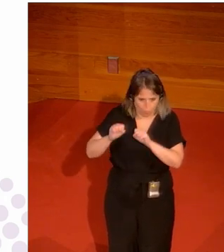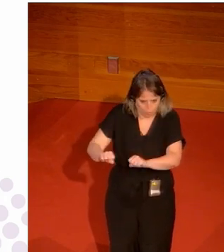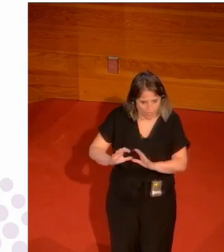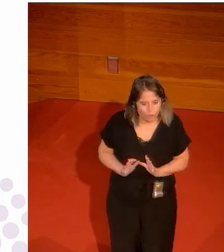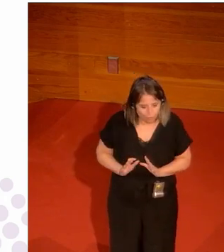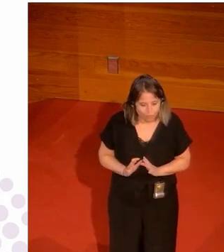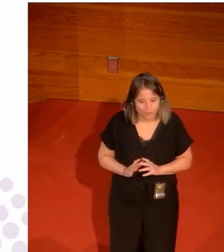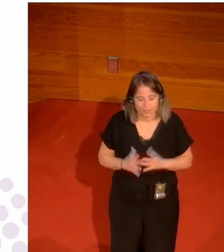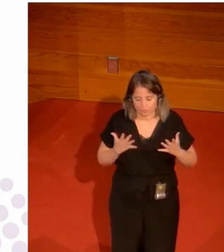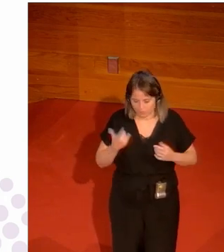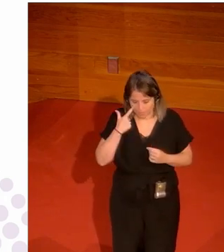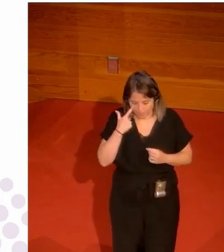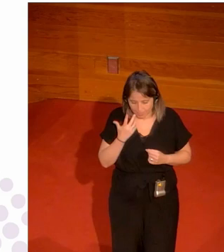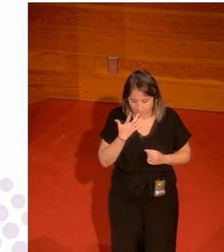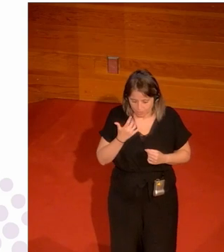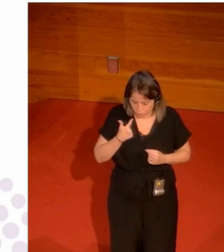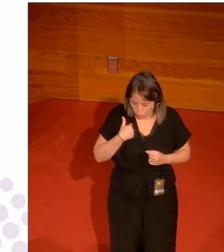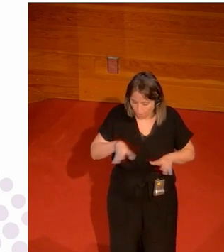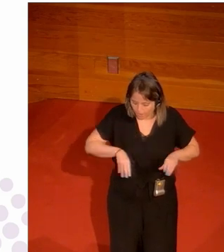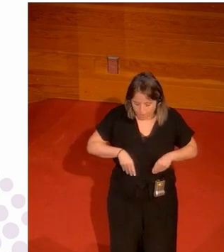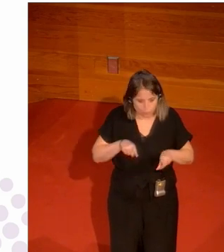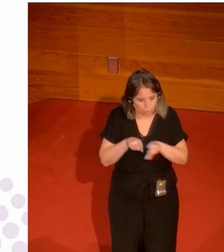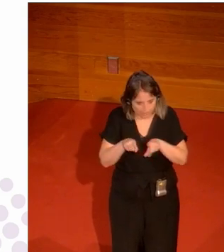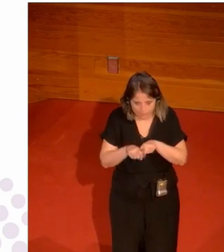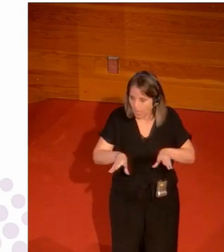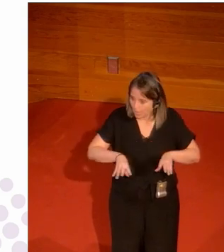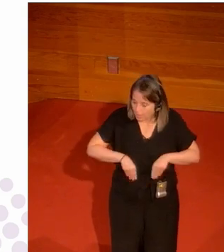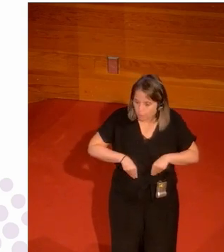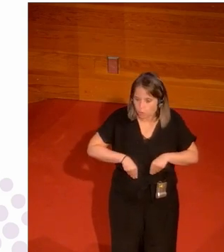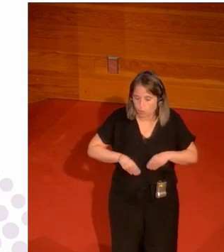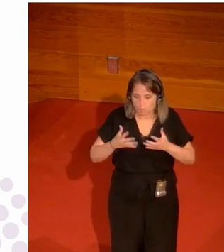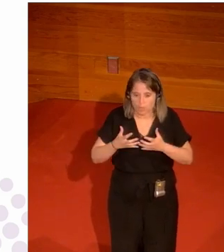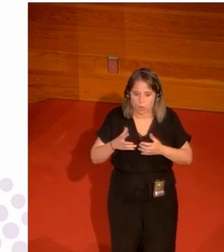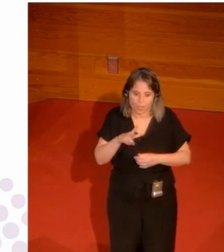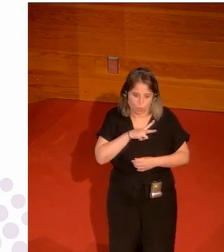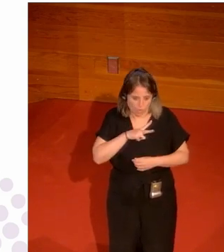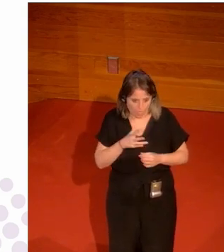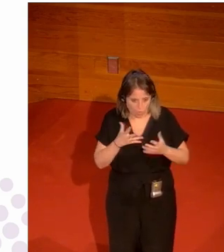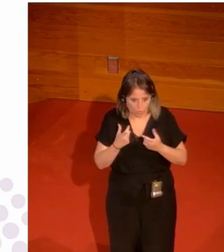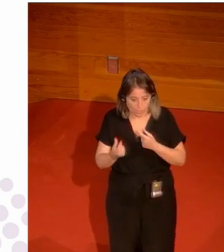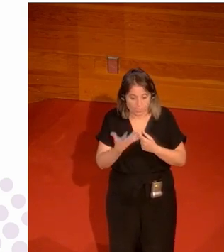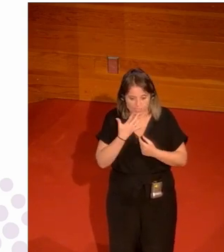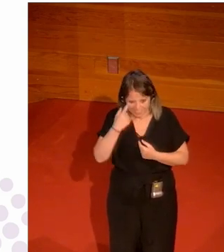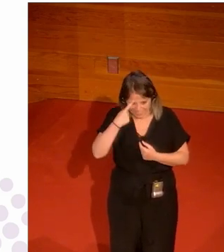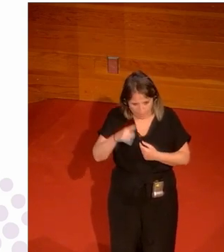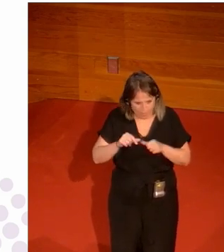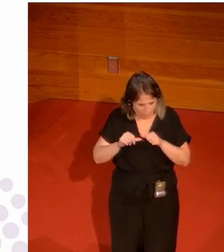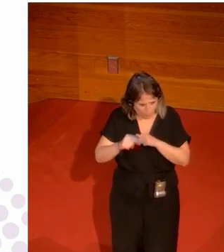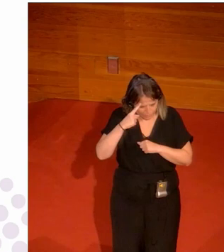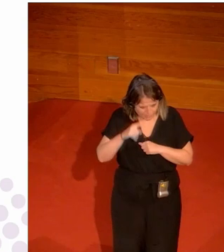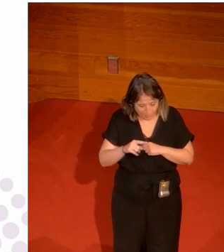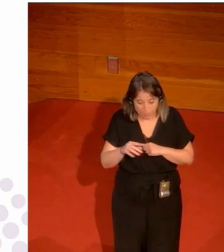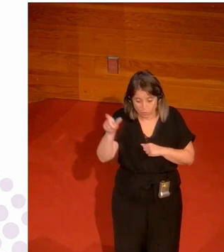entonces dices pero bueno si yo admito la crítica y admito los comentarios pero educadamente si ya sabemos lo que va a pasar